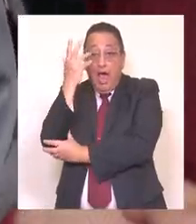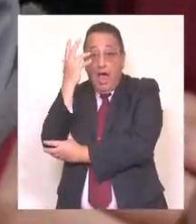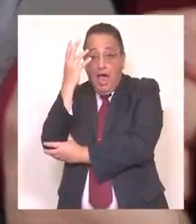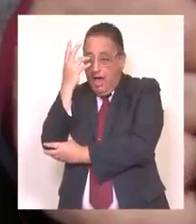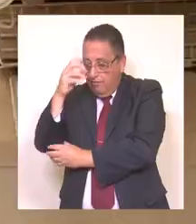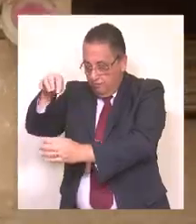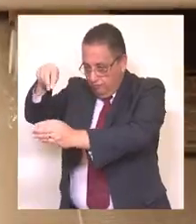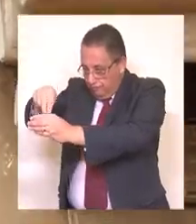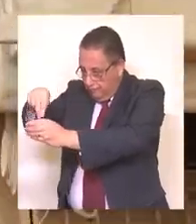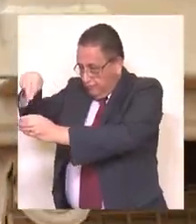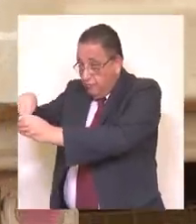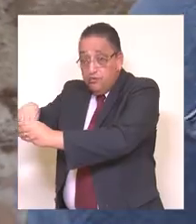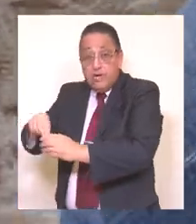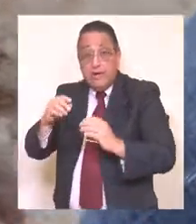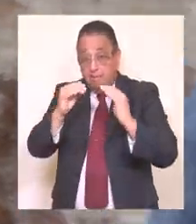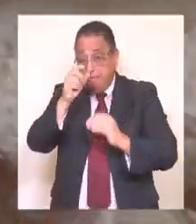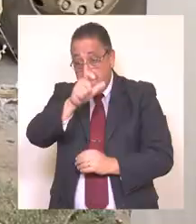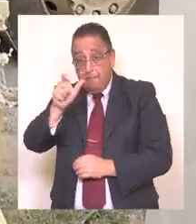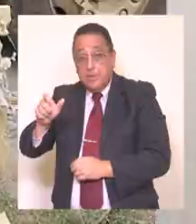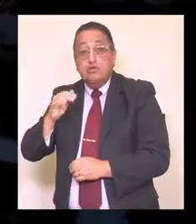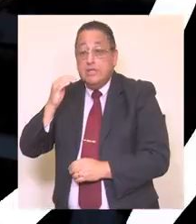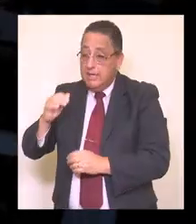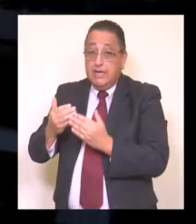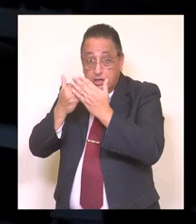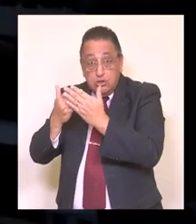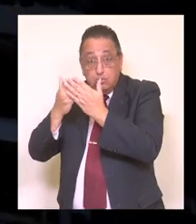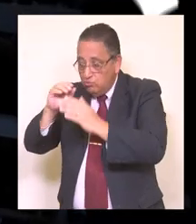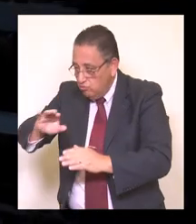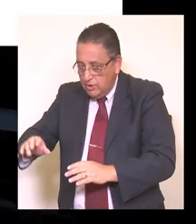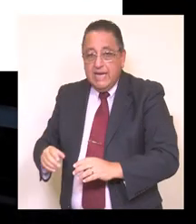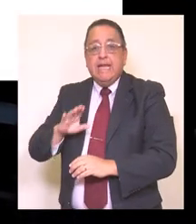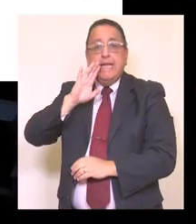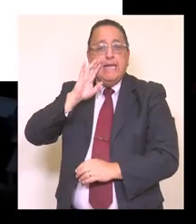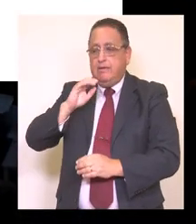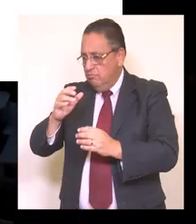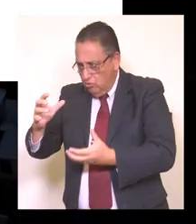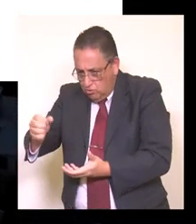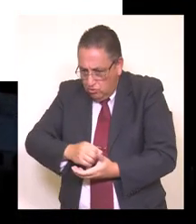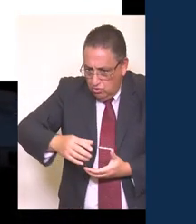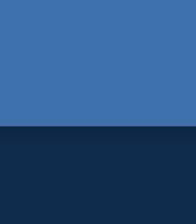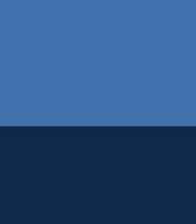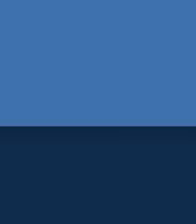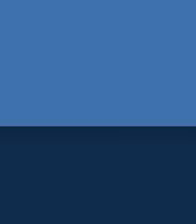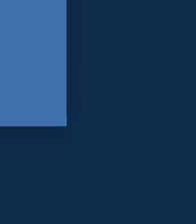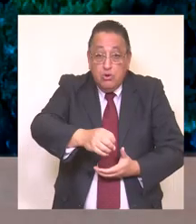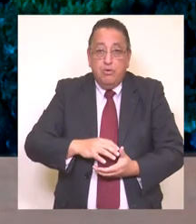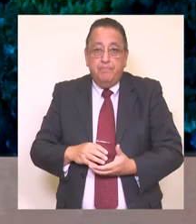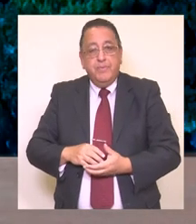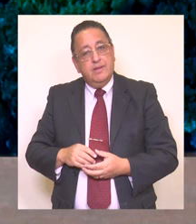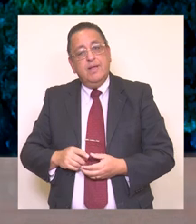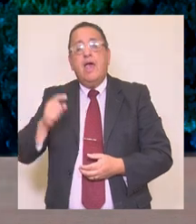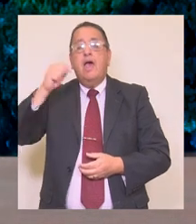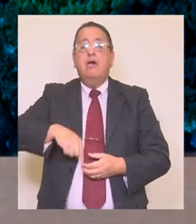y se retomó la campaña de descachureo. continuación, voy a hablar de la ejecución del presupuesto municipal.